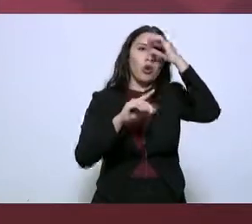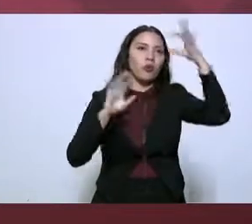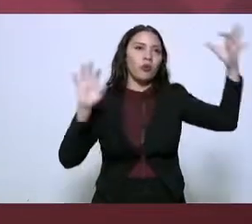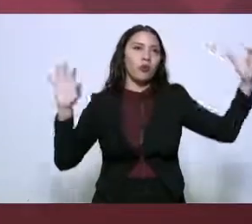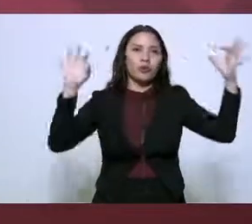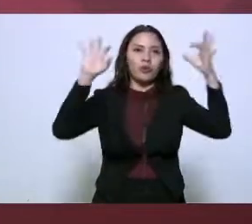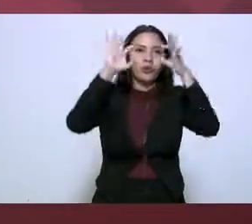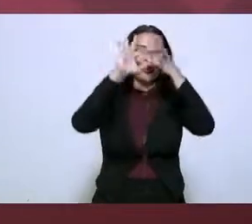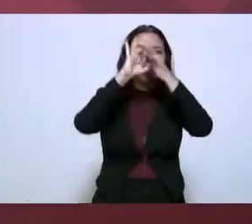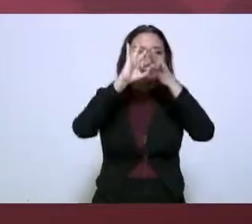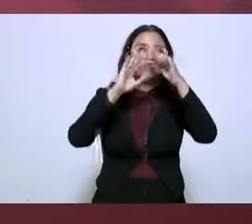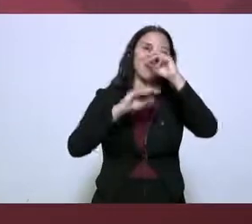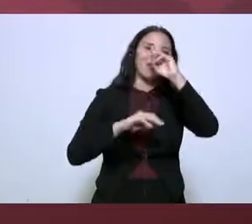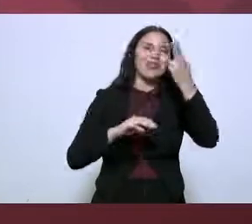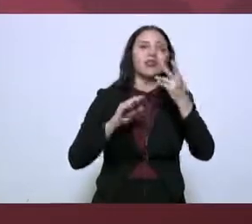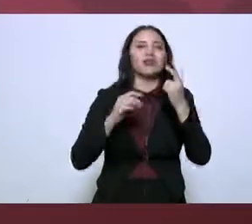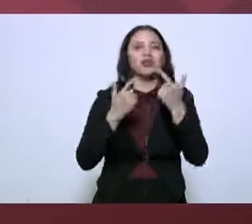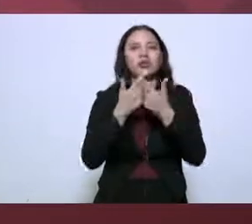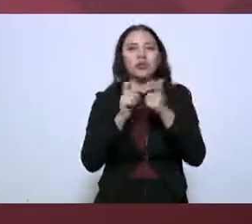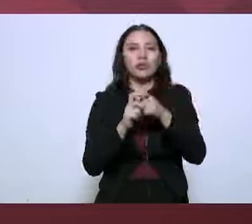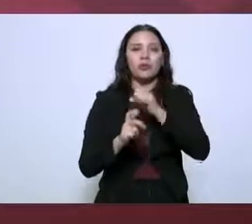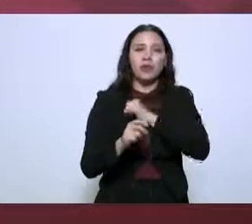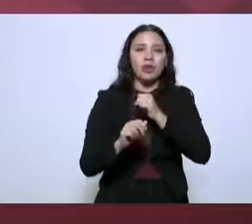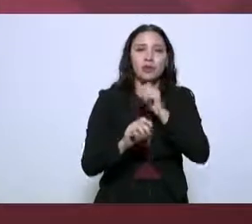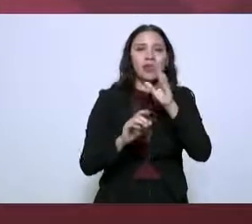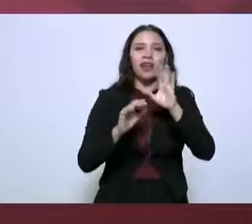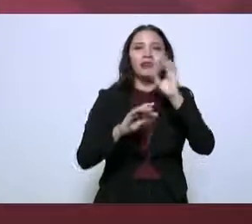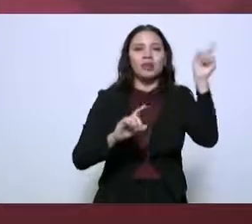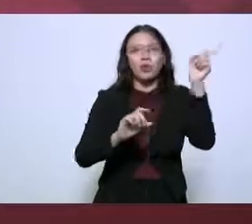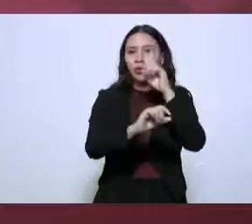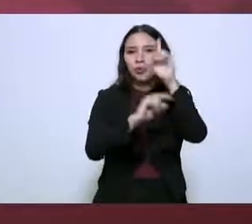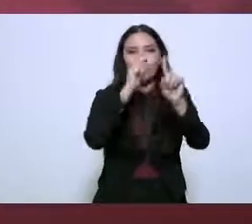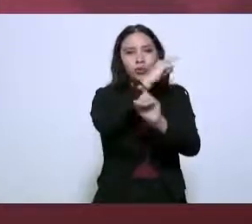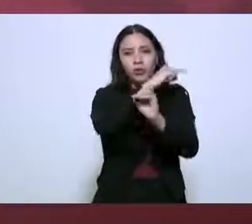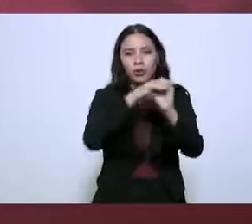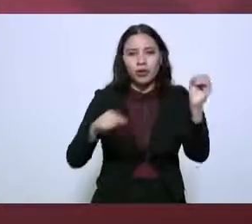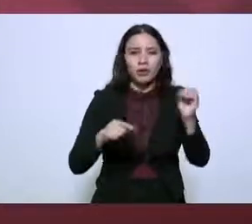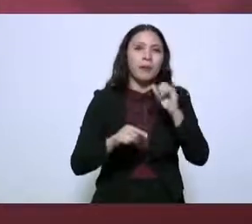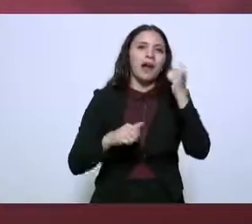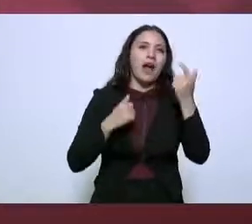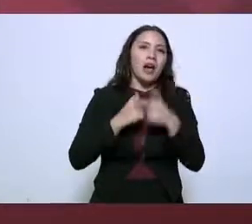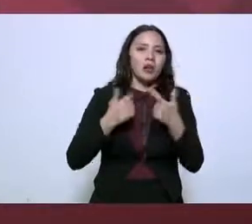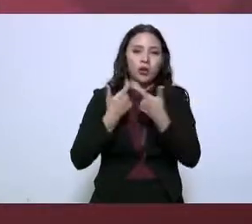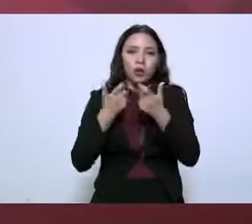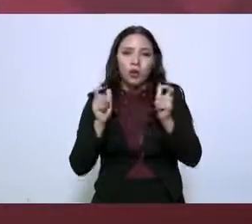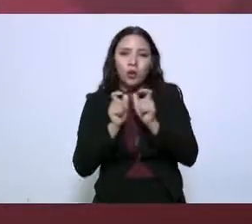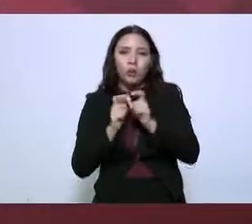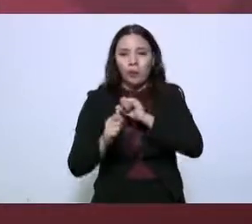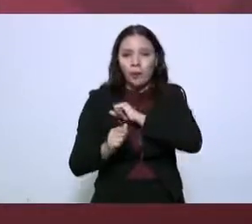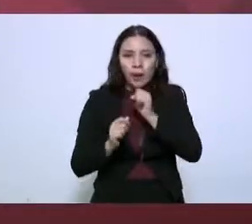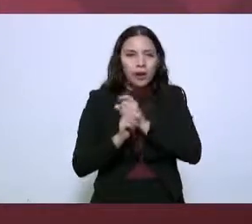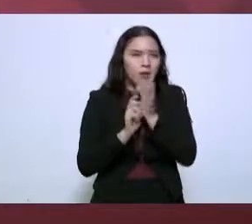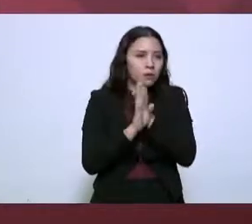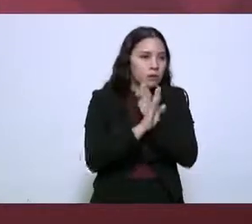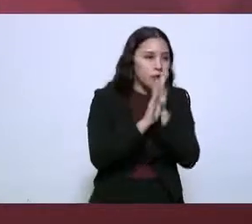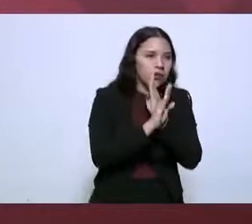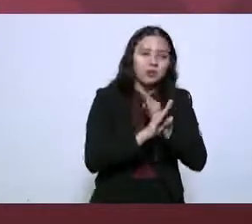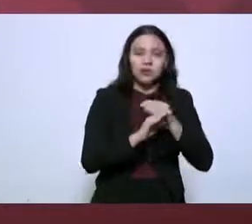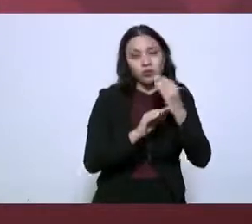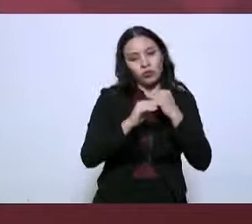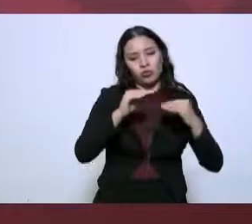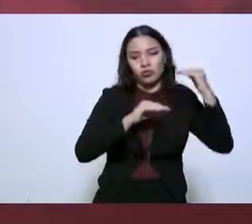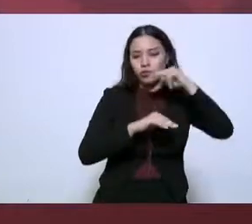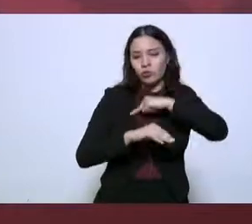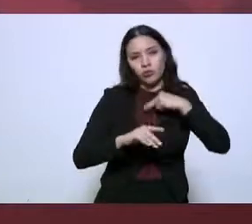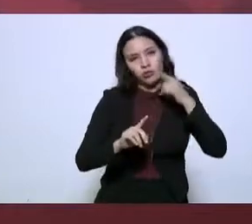controles, neutralizando dichos dispositivos que se emplean o que los emplea la delincuencia organizada para darle seguimiento